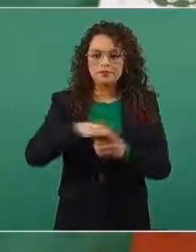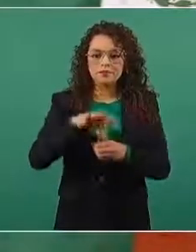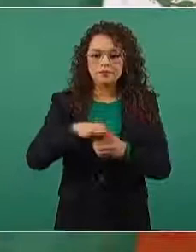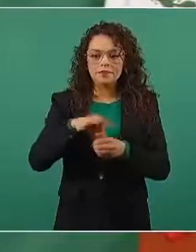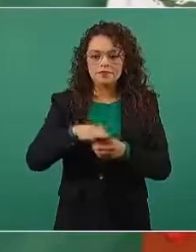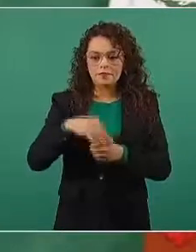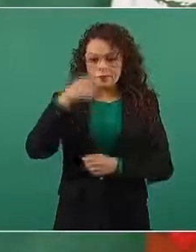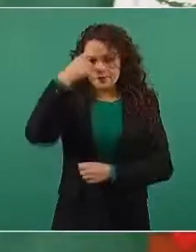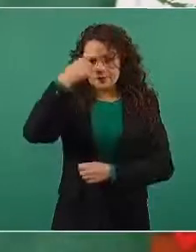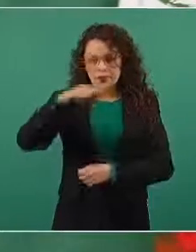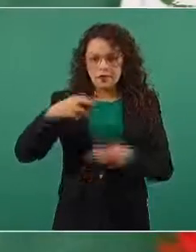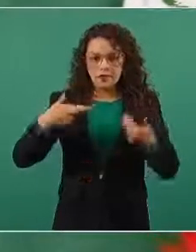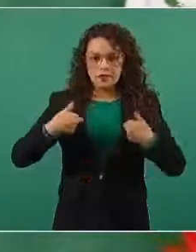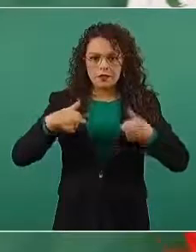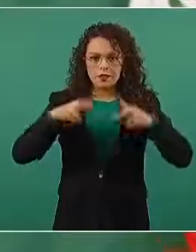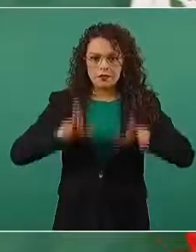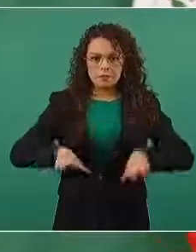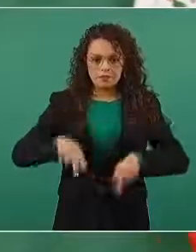del pueblo.